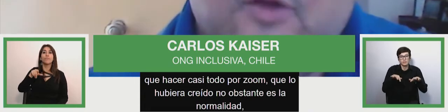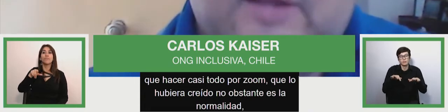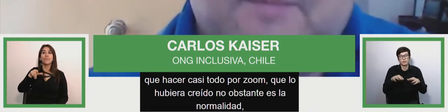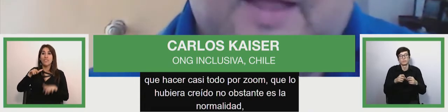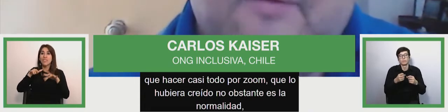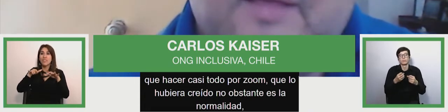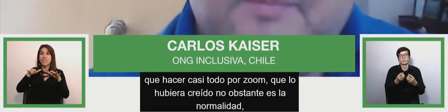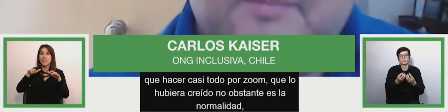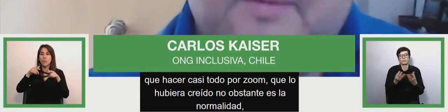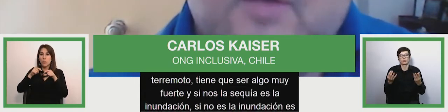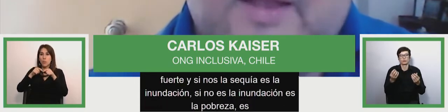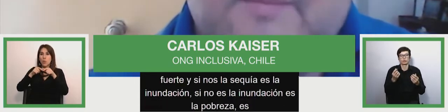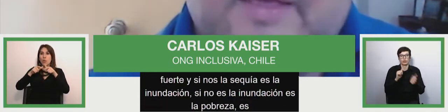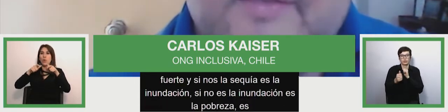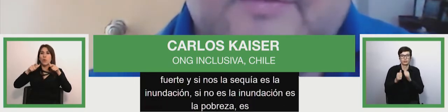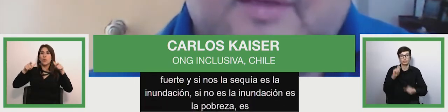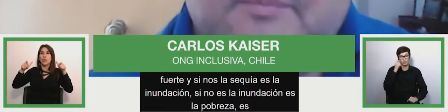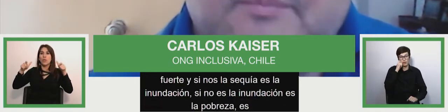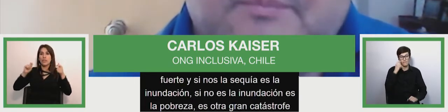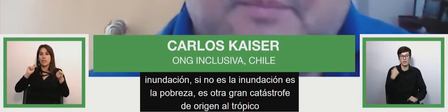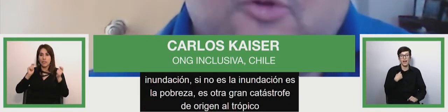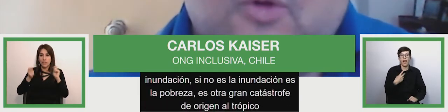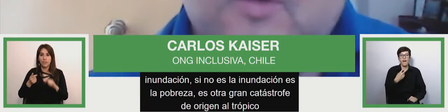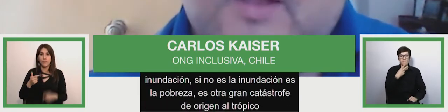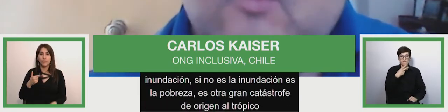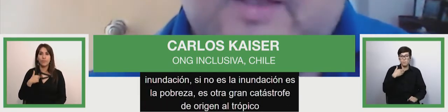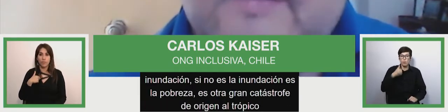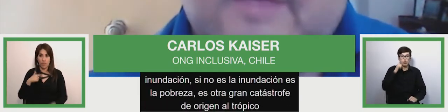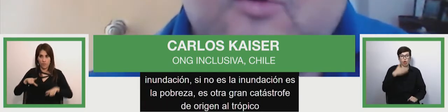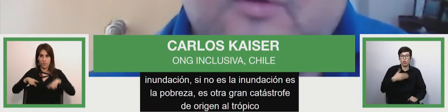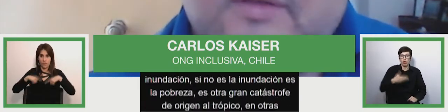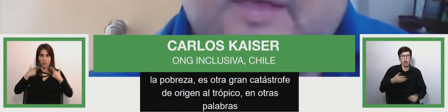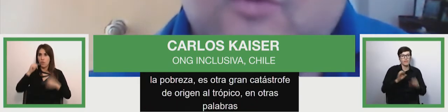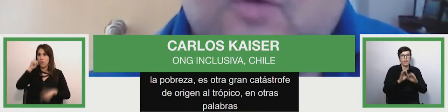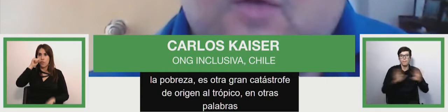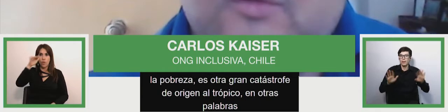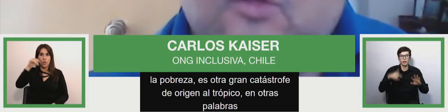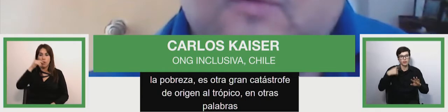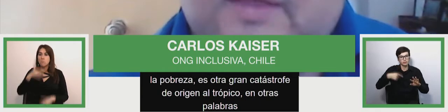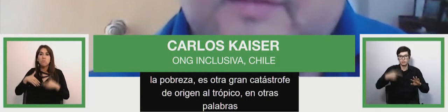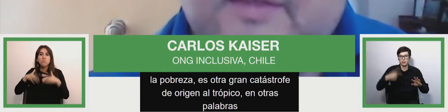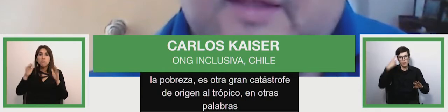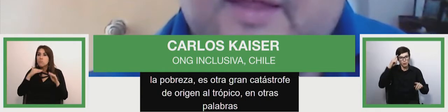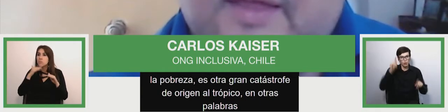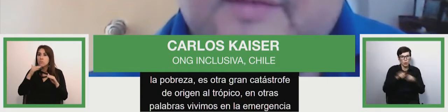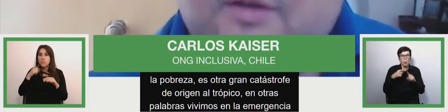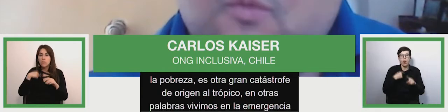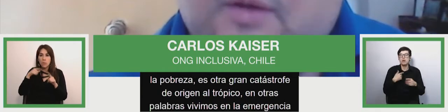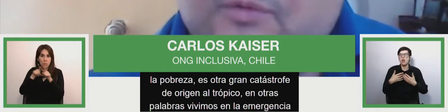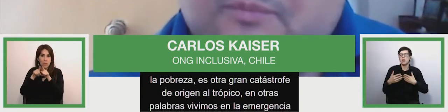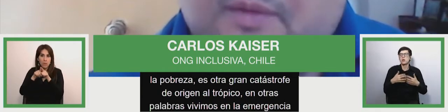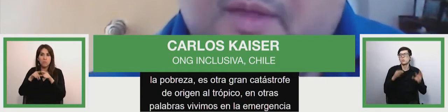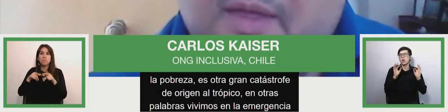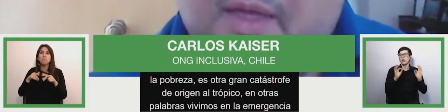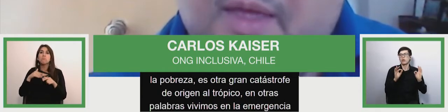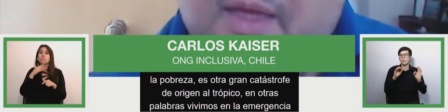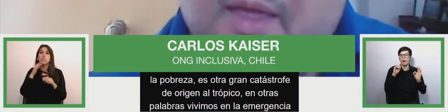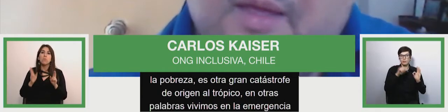en otras palabras vivimos en la emergencia pero lo hemos naturalizado y eso ha costado vidas y dignidad de seres humanos